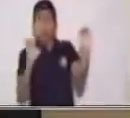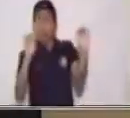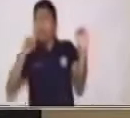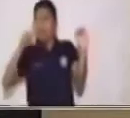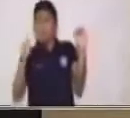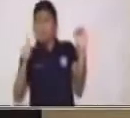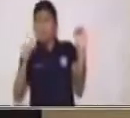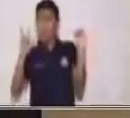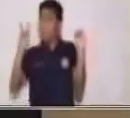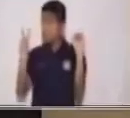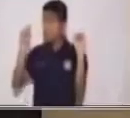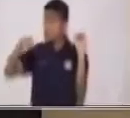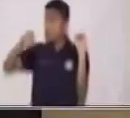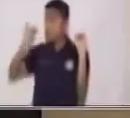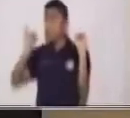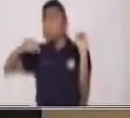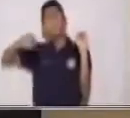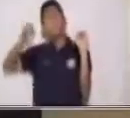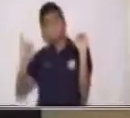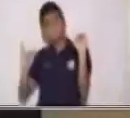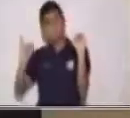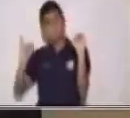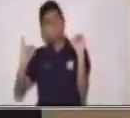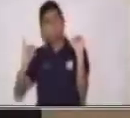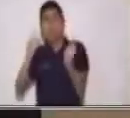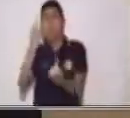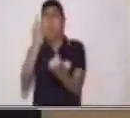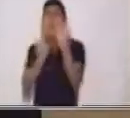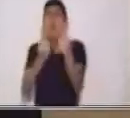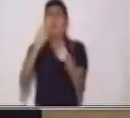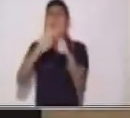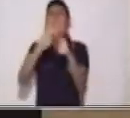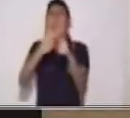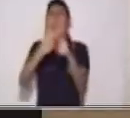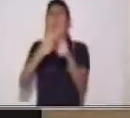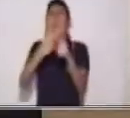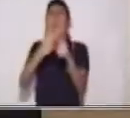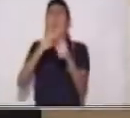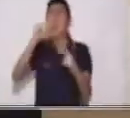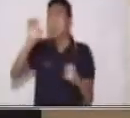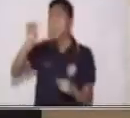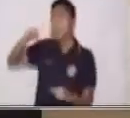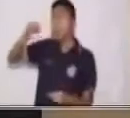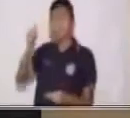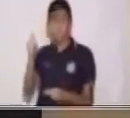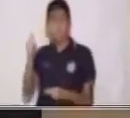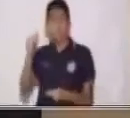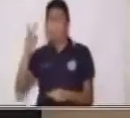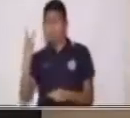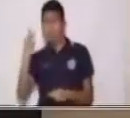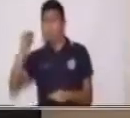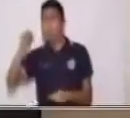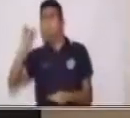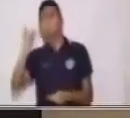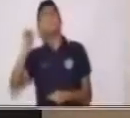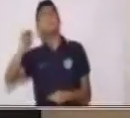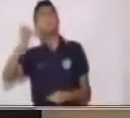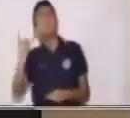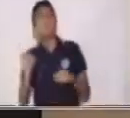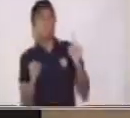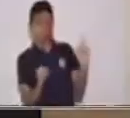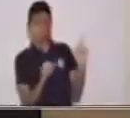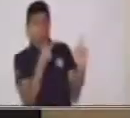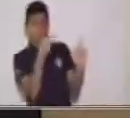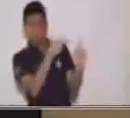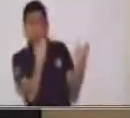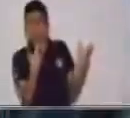y Mimi? ¿Cuál es el nombre del hermano de Ema y Mimi? Vamos a ver. ¿Será